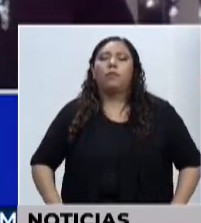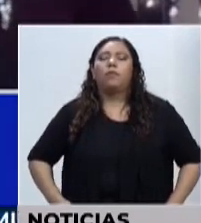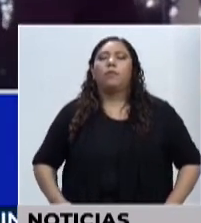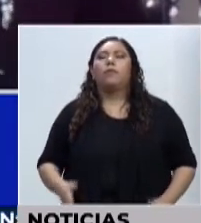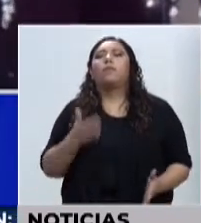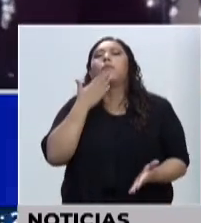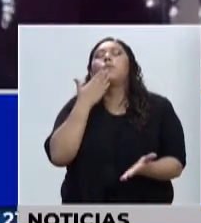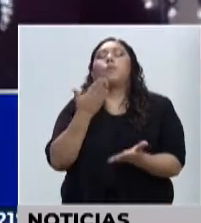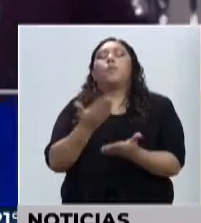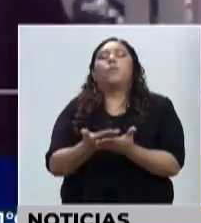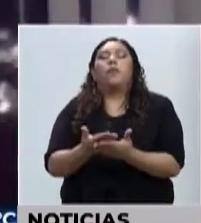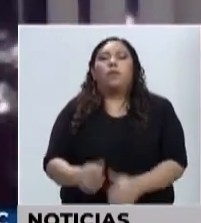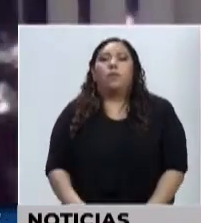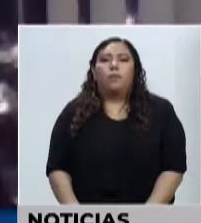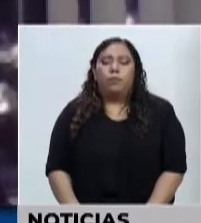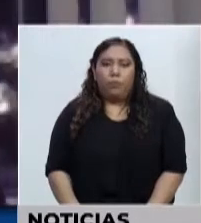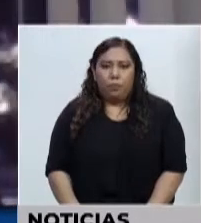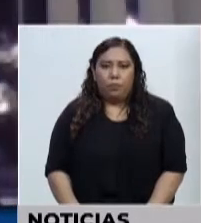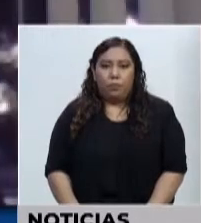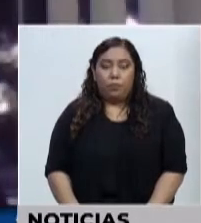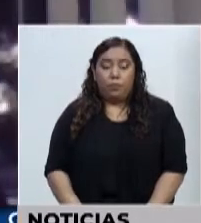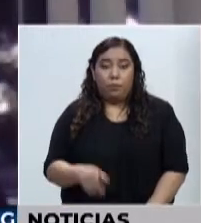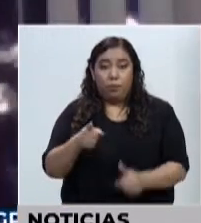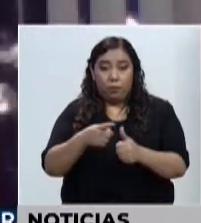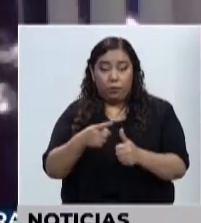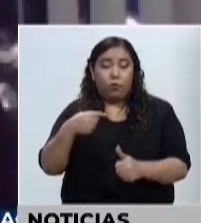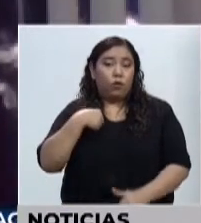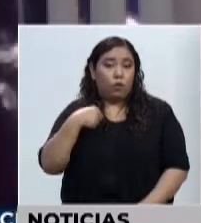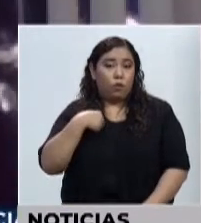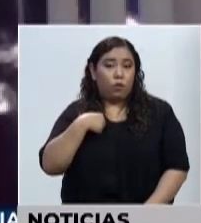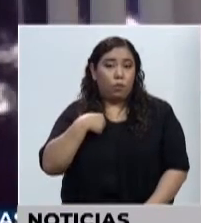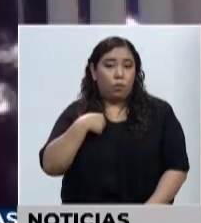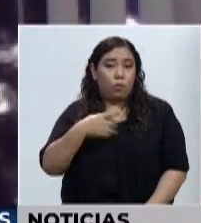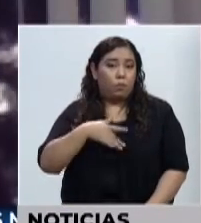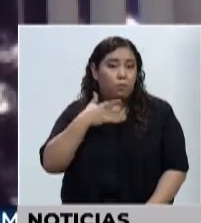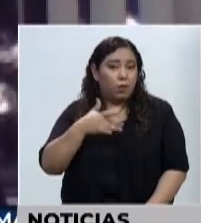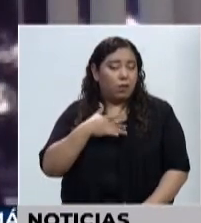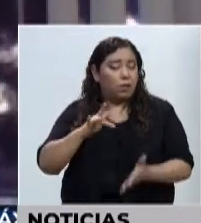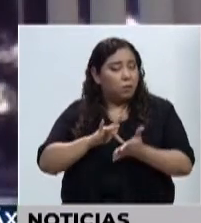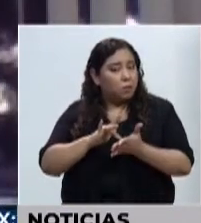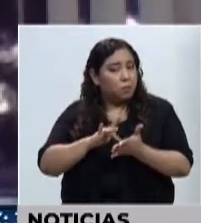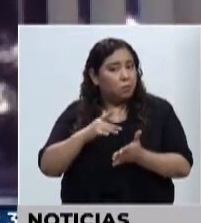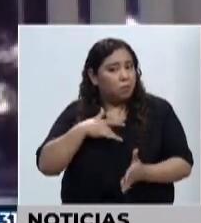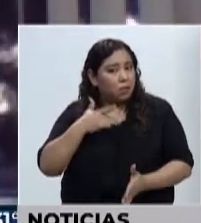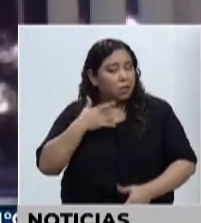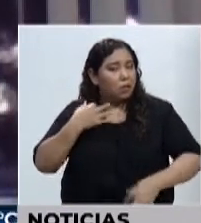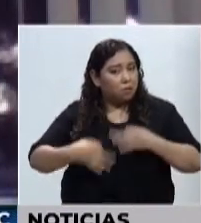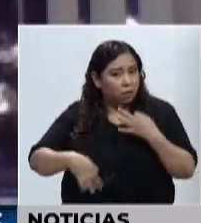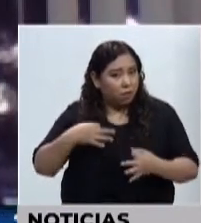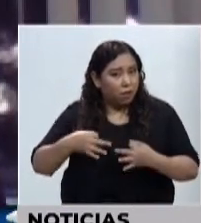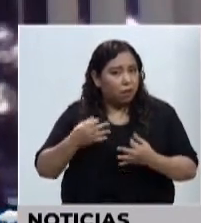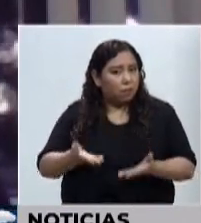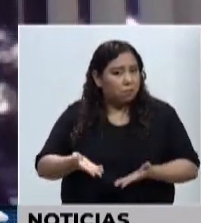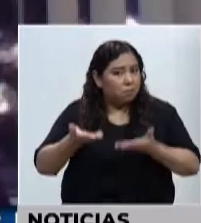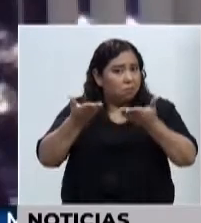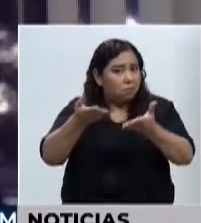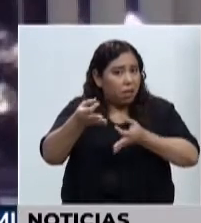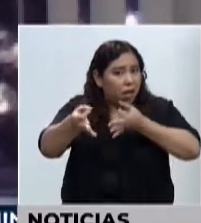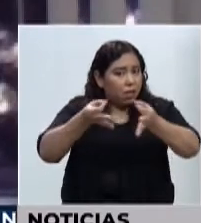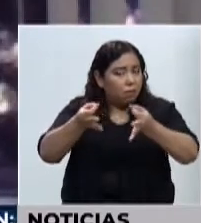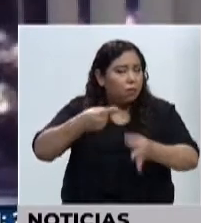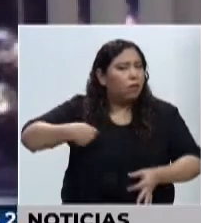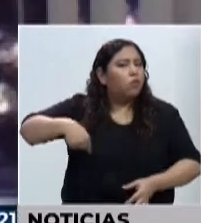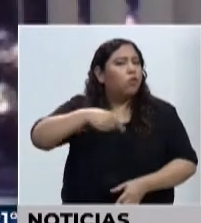Bueno, pues uno, que me siento agradecida de haber podido dar a conocer lo que está haciendo la Escuela de Alta Gerencia Pública, y que nosotros